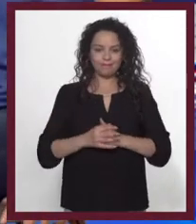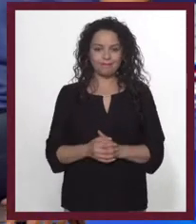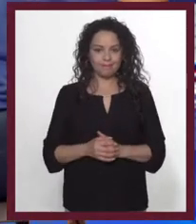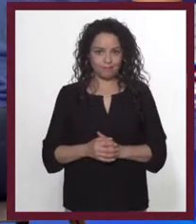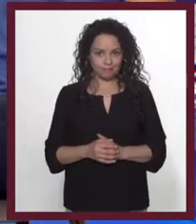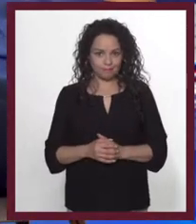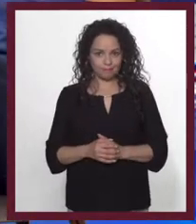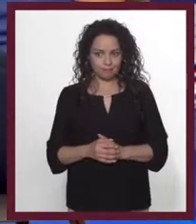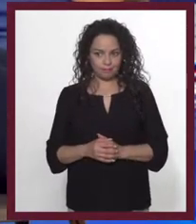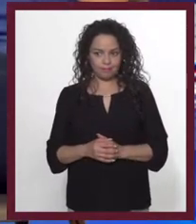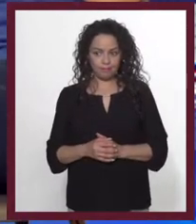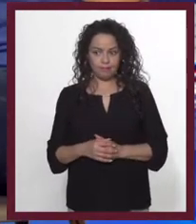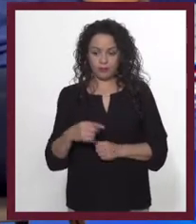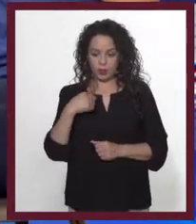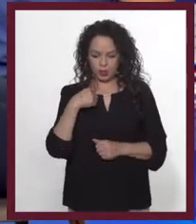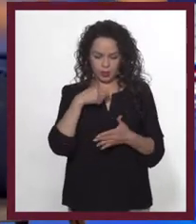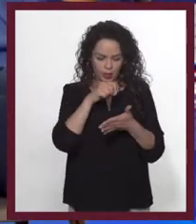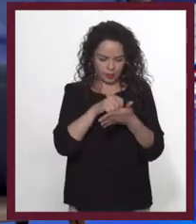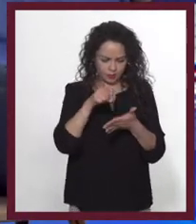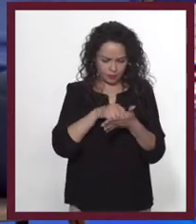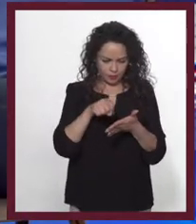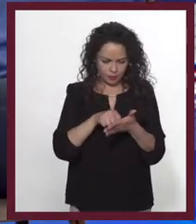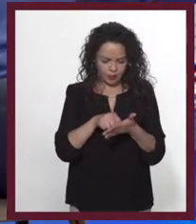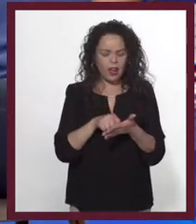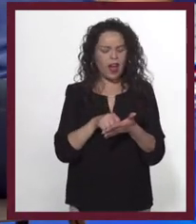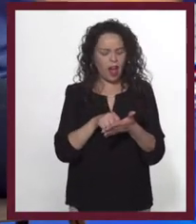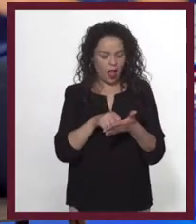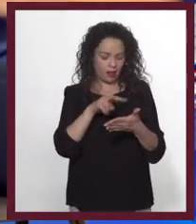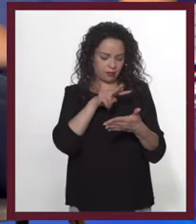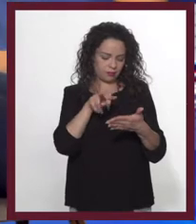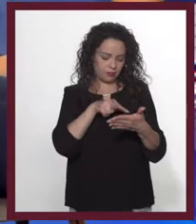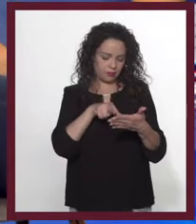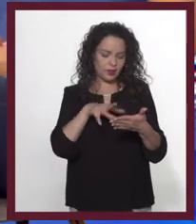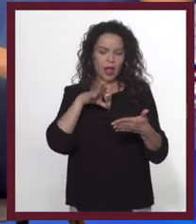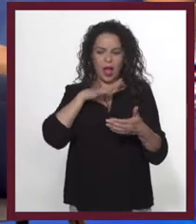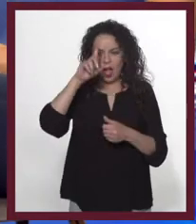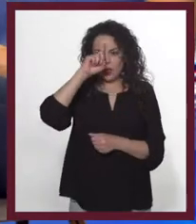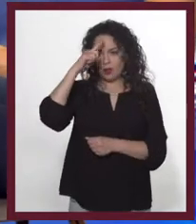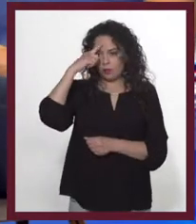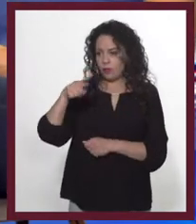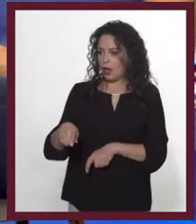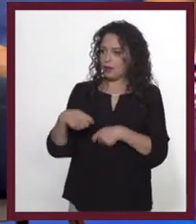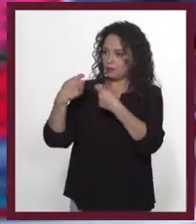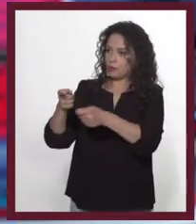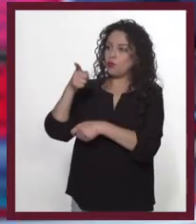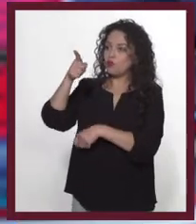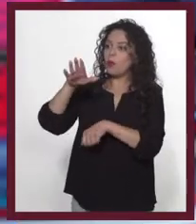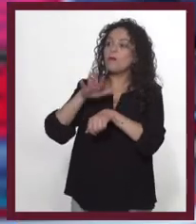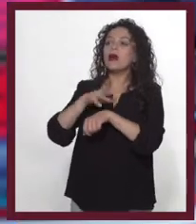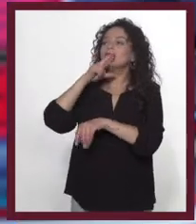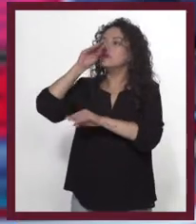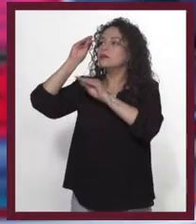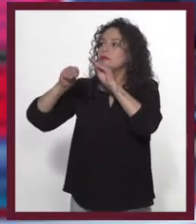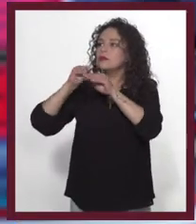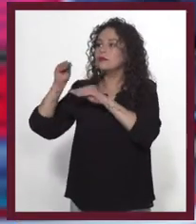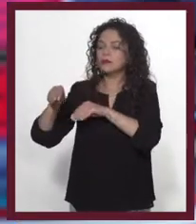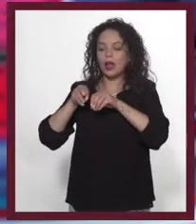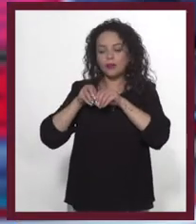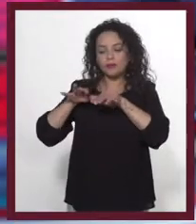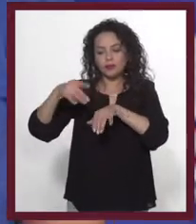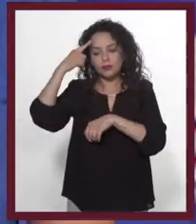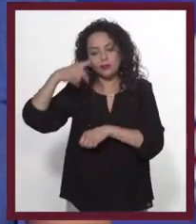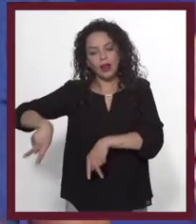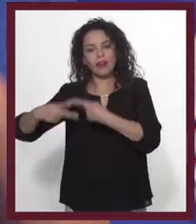Gracias. Tal vez en mis apuntes encuentre algunos consejos para mejorar tu anuncio de tu bicicleta.